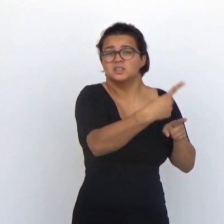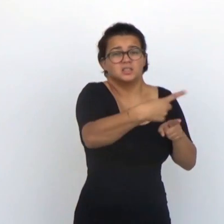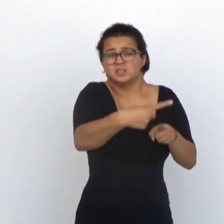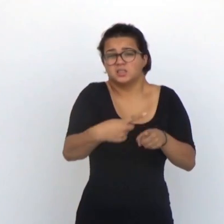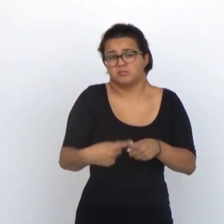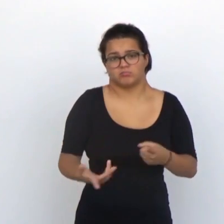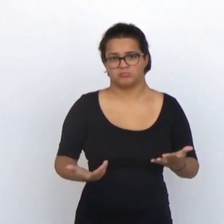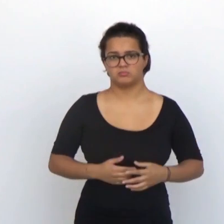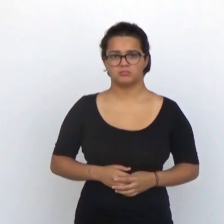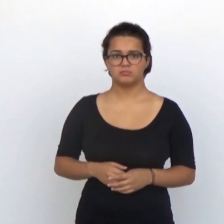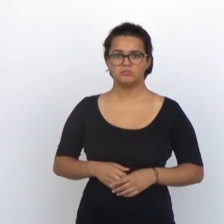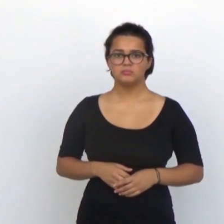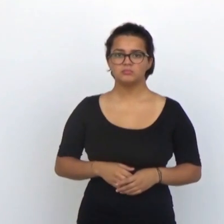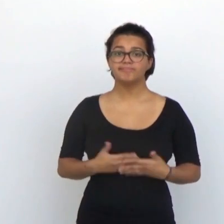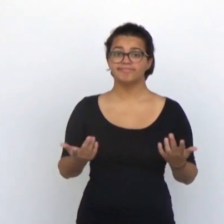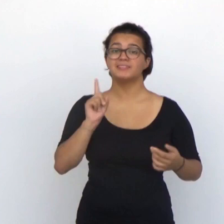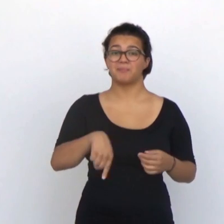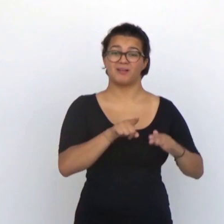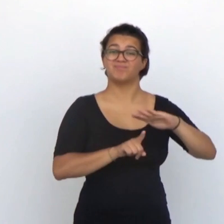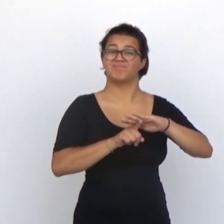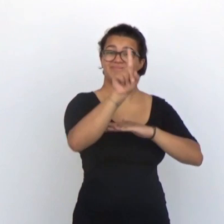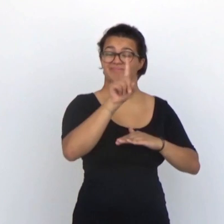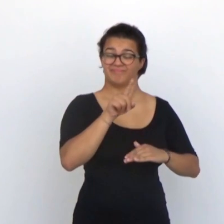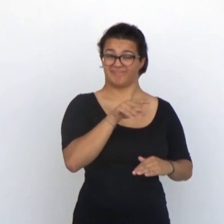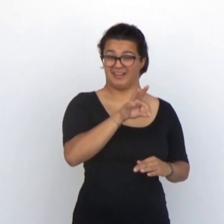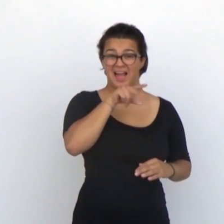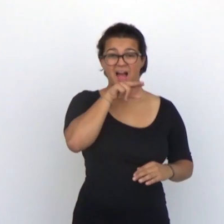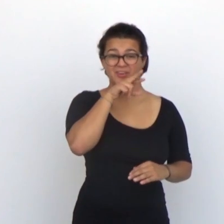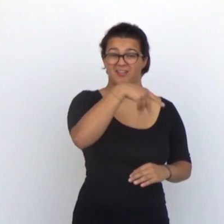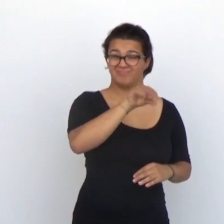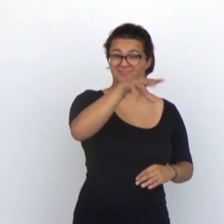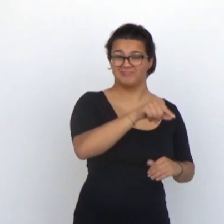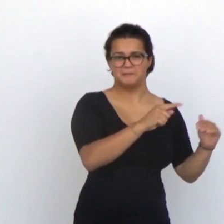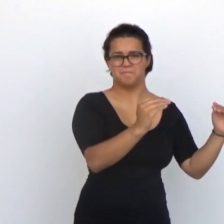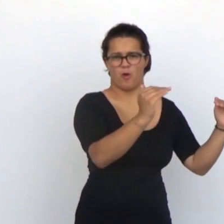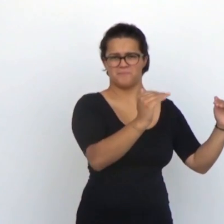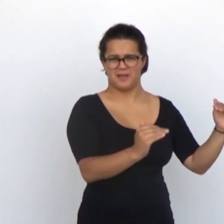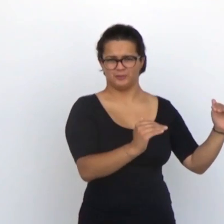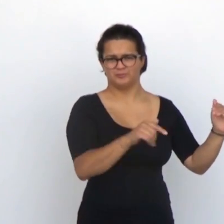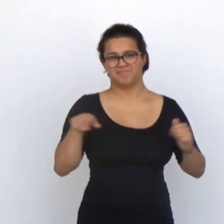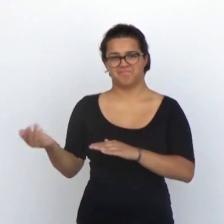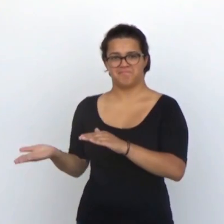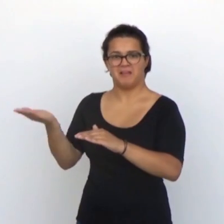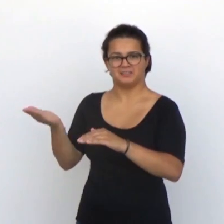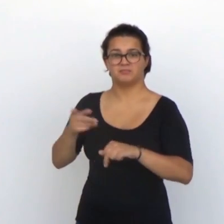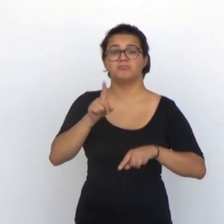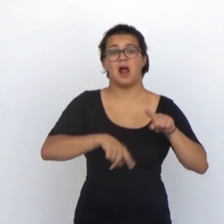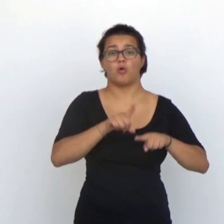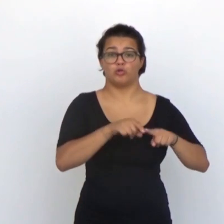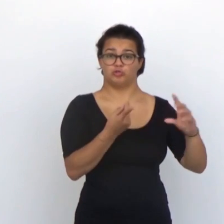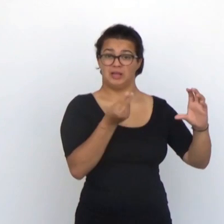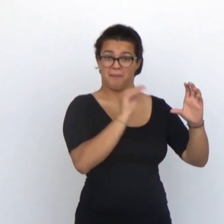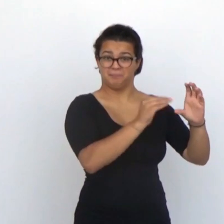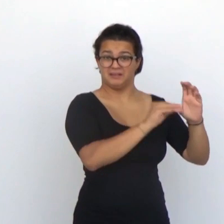a estos pacientes a necesitar la prótesis. También es inferior el grado de reconocimiento y comprensión del habla. No obstante